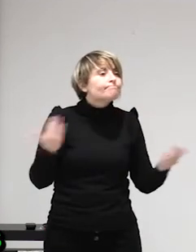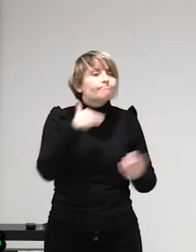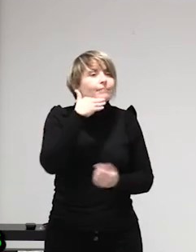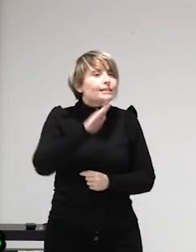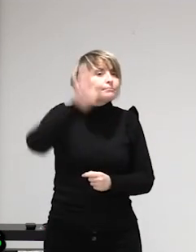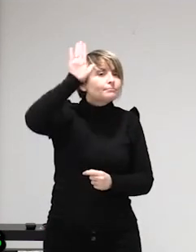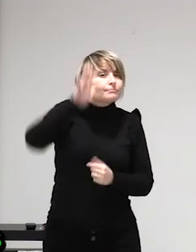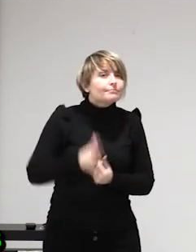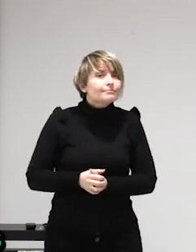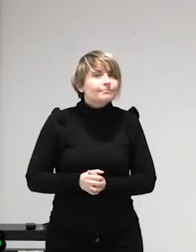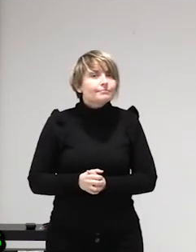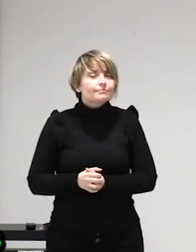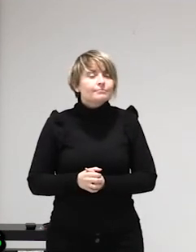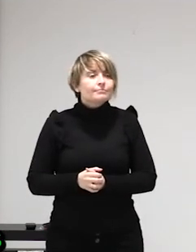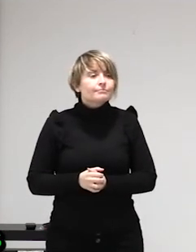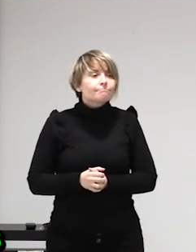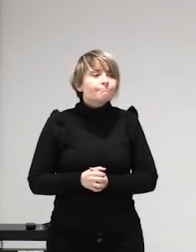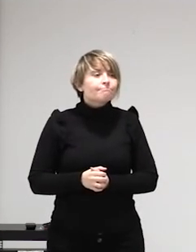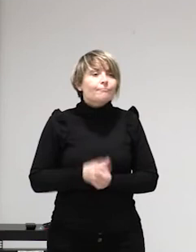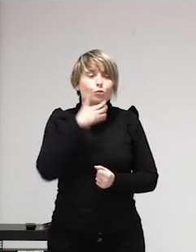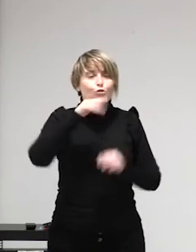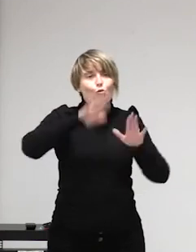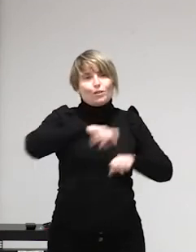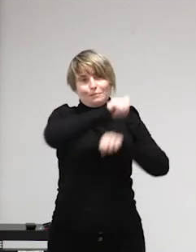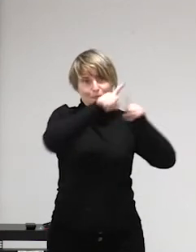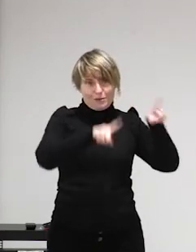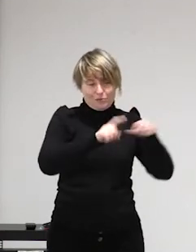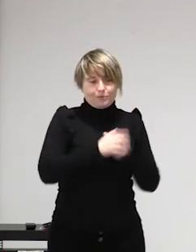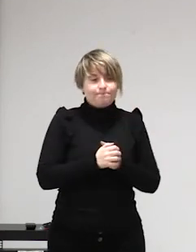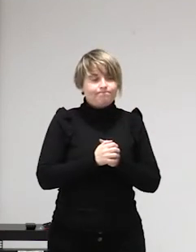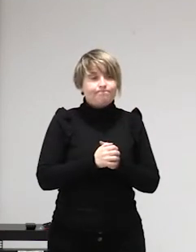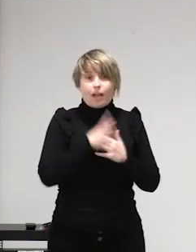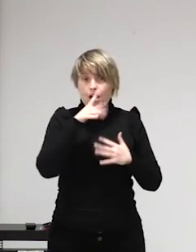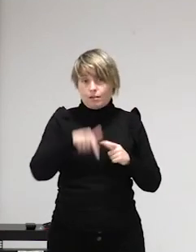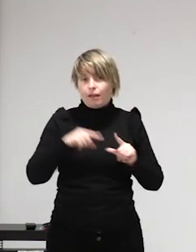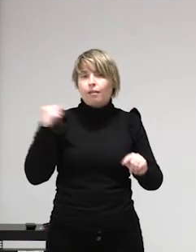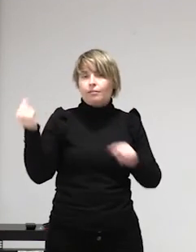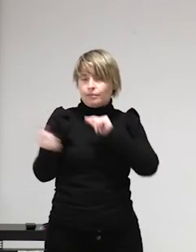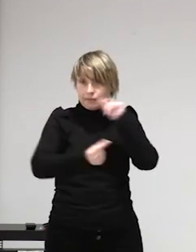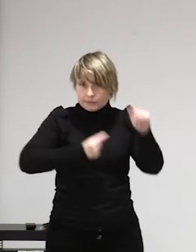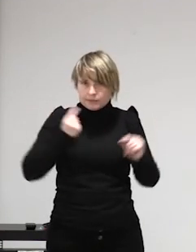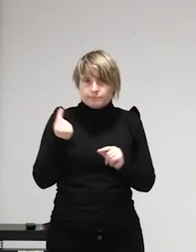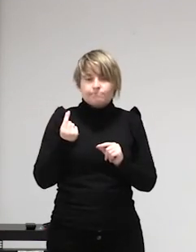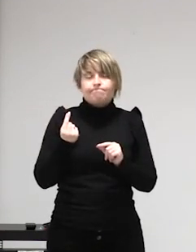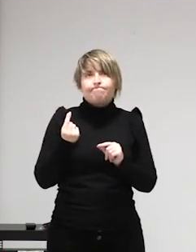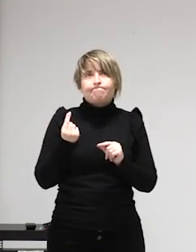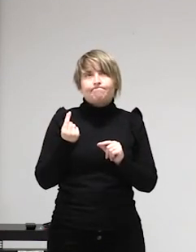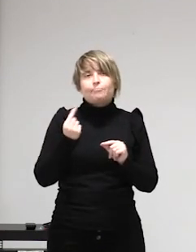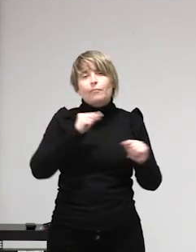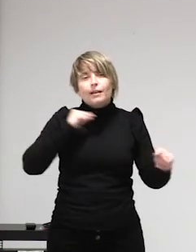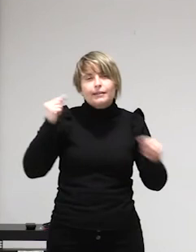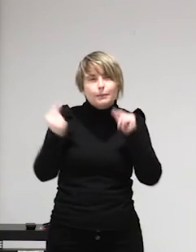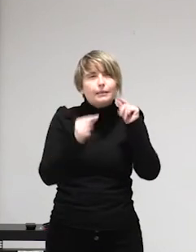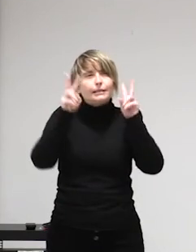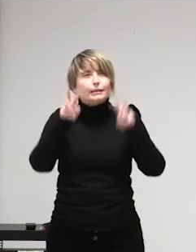al estado para que apruebe políticas públicas y destine presupuestos del estado a las personas que están en exclusión social y no les